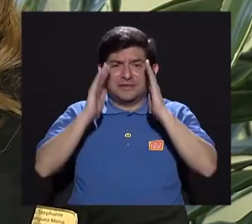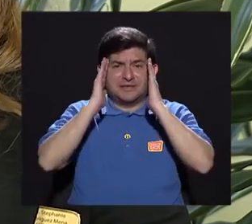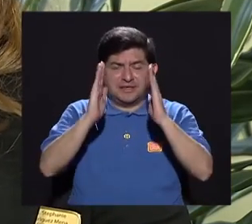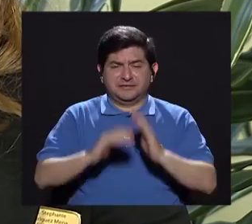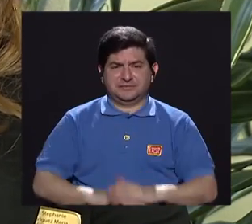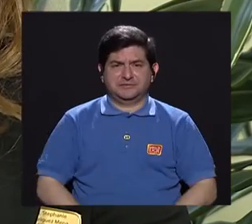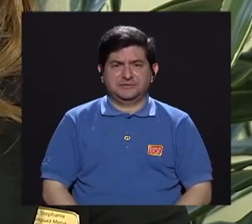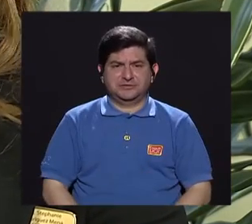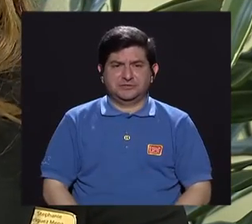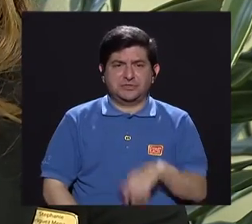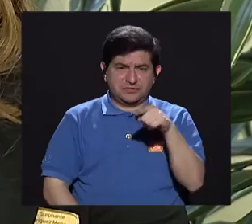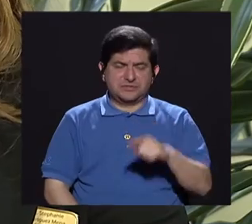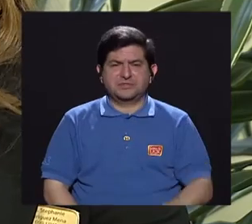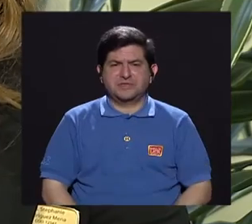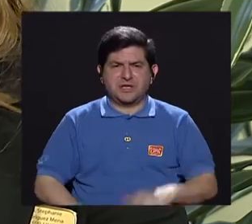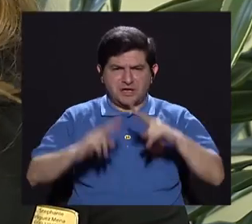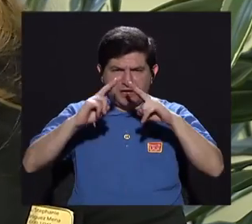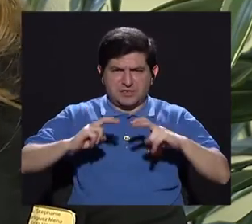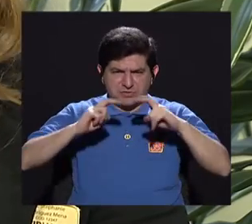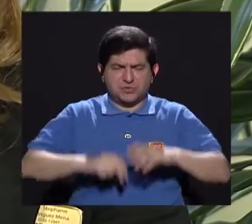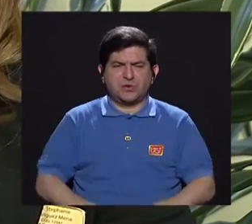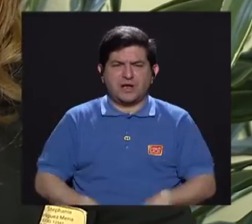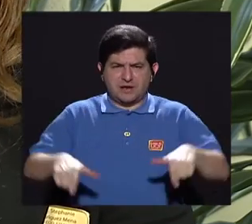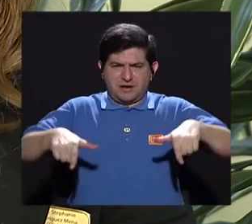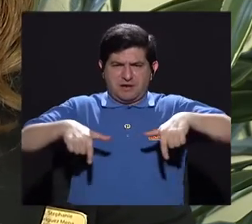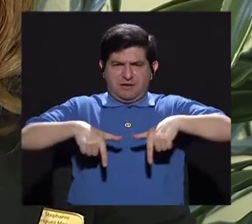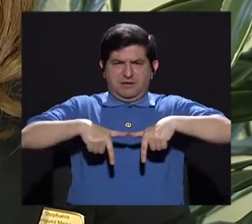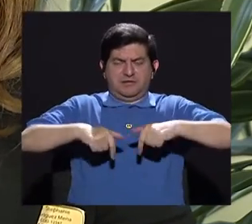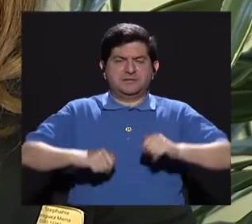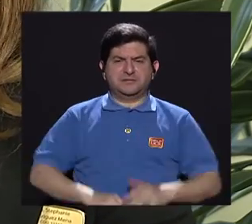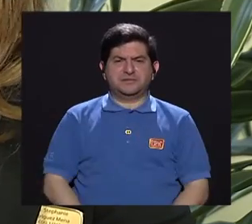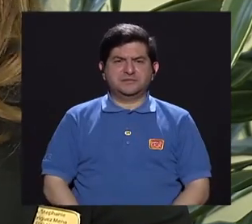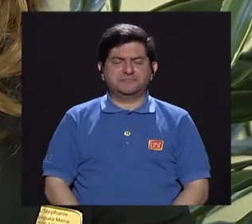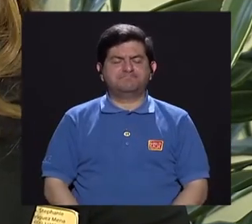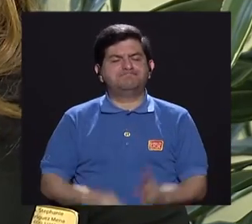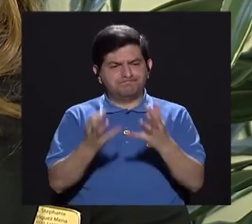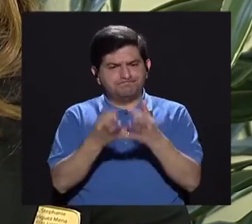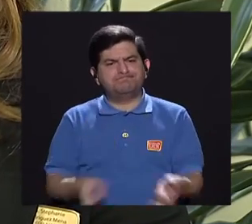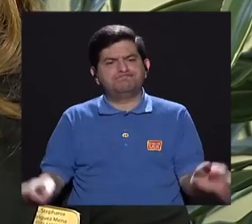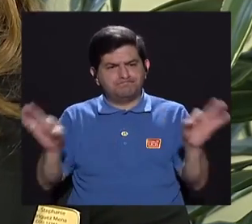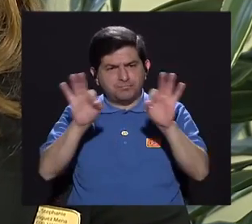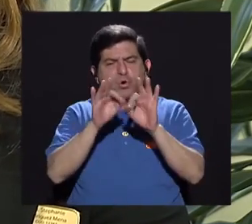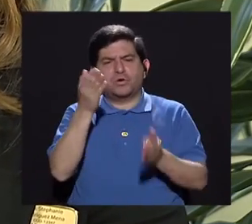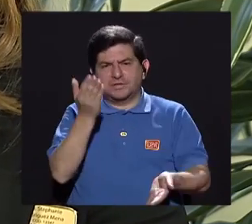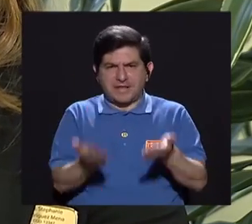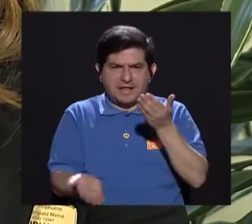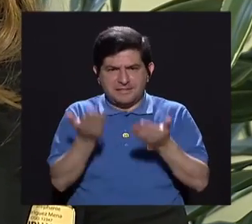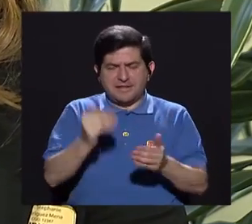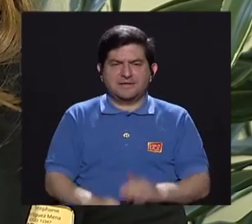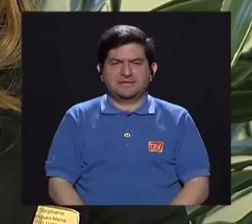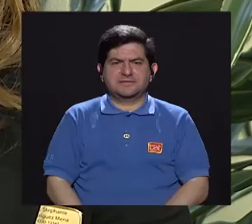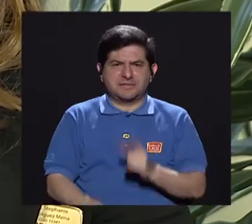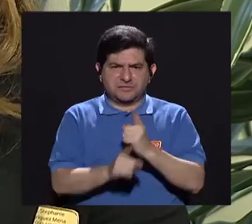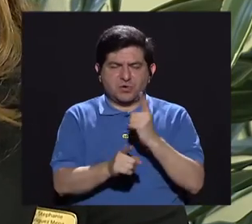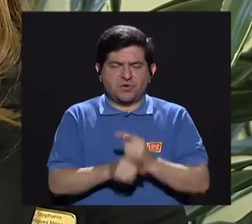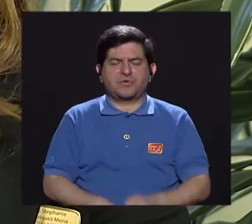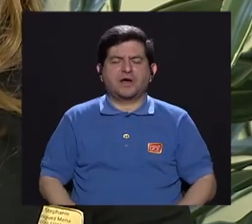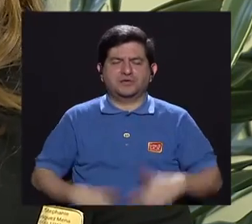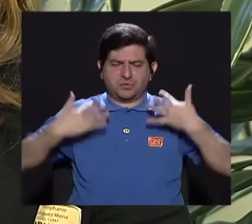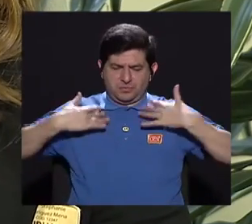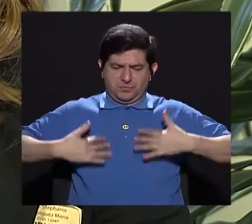¿verdad? Si vamos para una citología vaginal, ¿verdad? O papanicolado, entonces sí es importante tal vez el adecuado, el